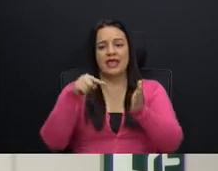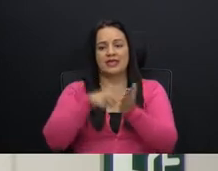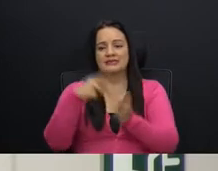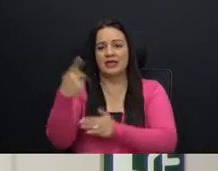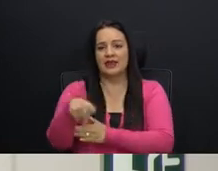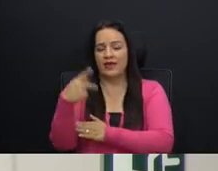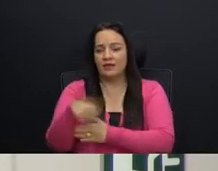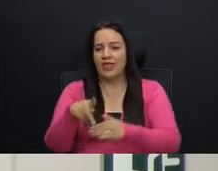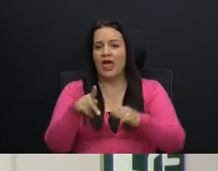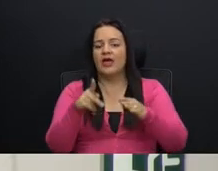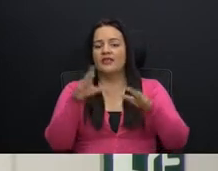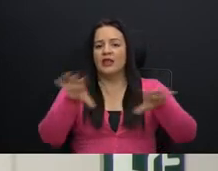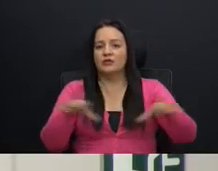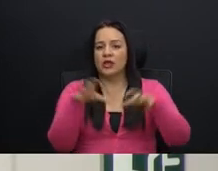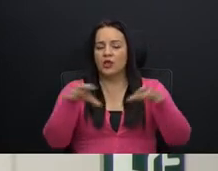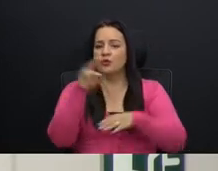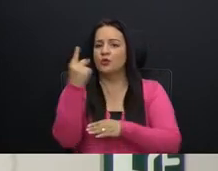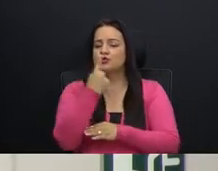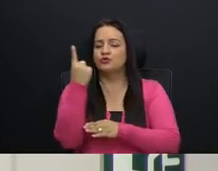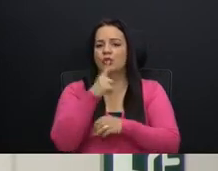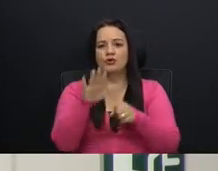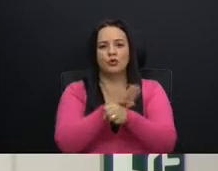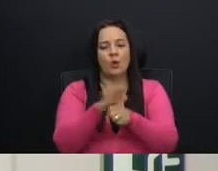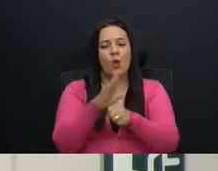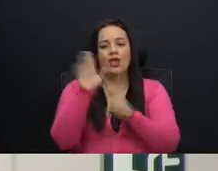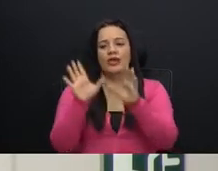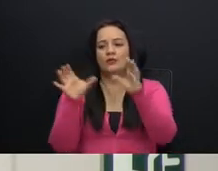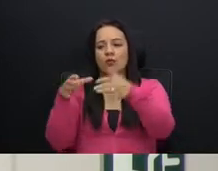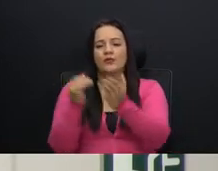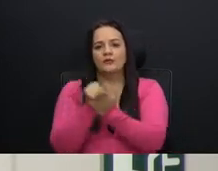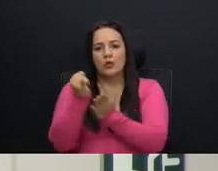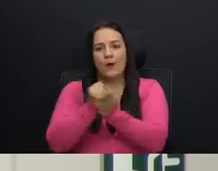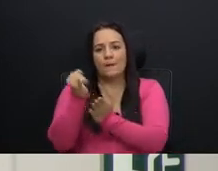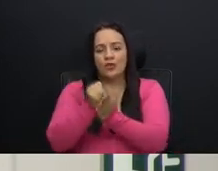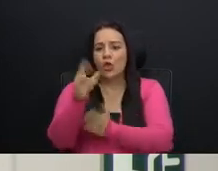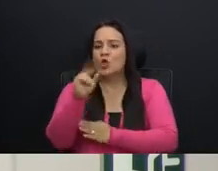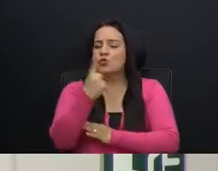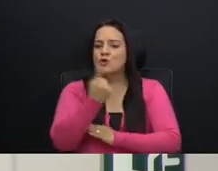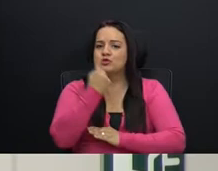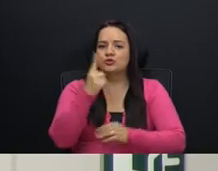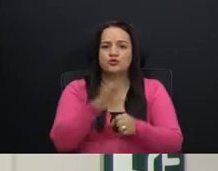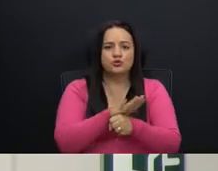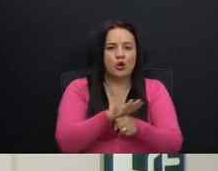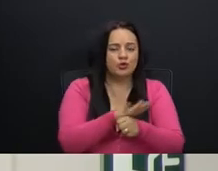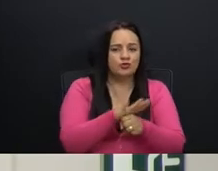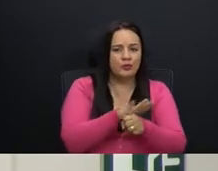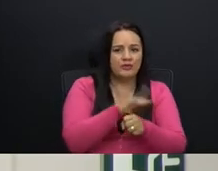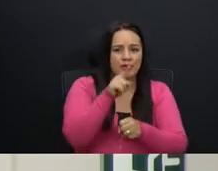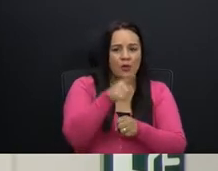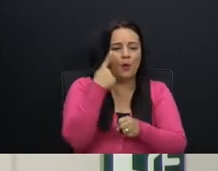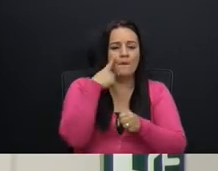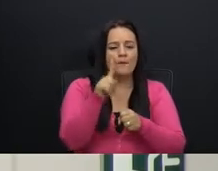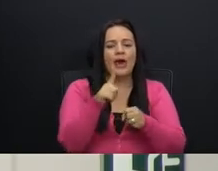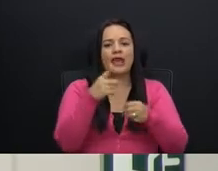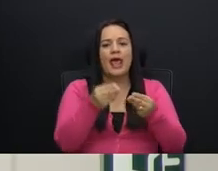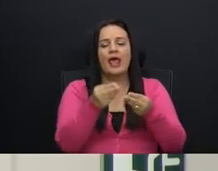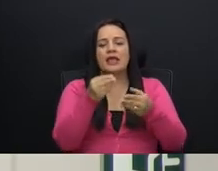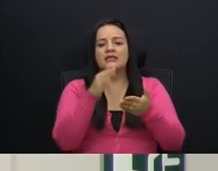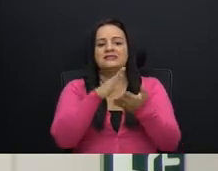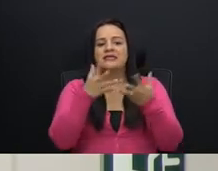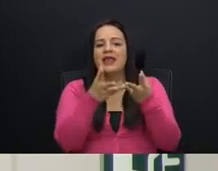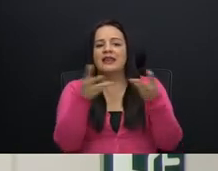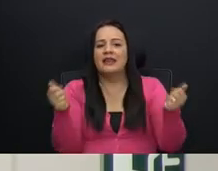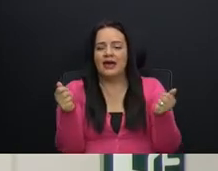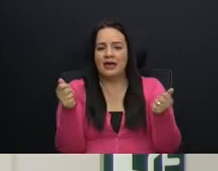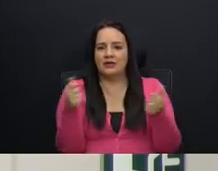creación de una comisión investigadora, compañeros. No basta con una interpelación para subsanar la pérdida de confianza que hoy tienen